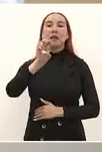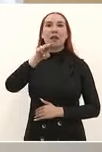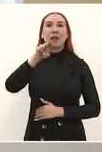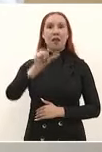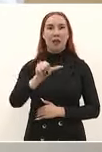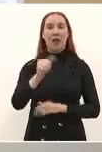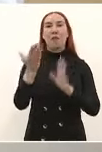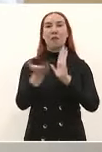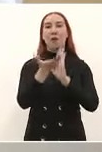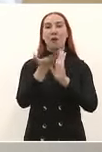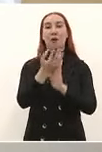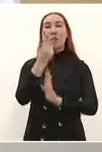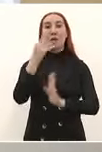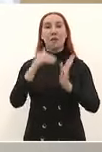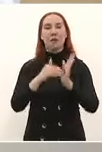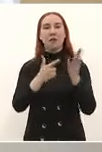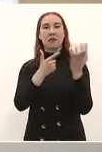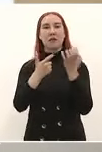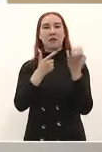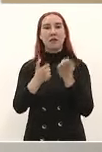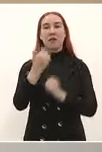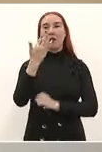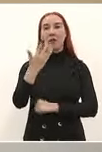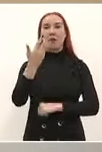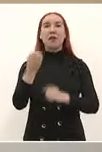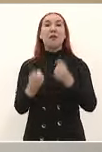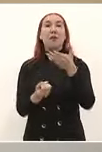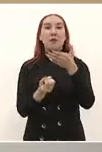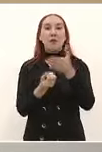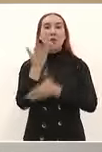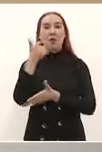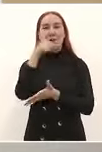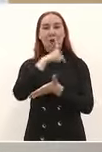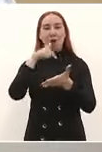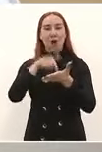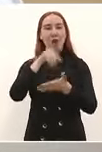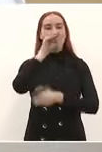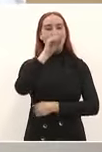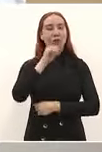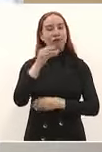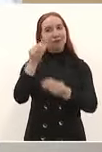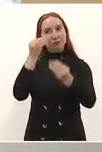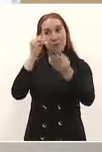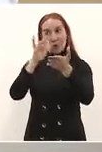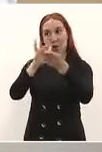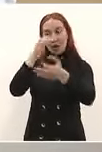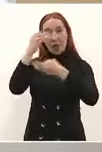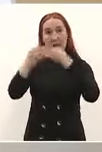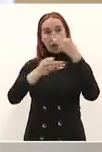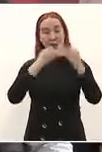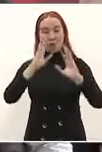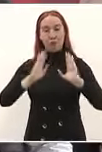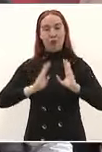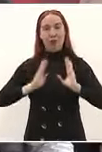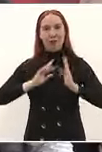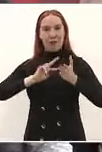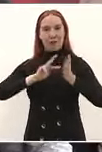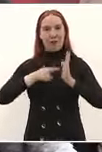2 mil 750 nuevas sucursales muchas gracias mi general Osa gracias a todos los ingenieros militares